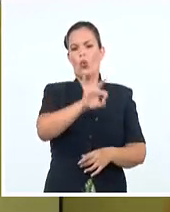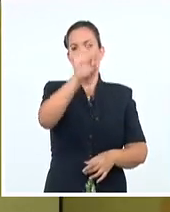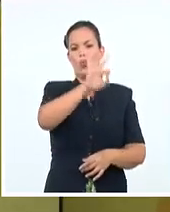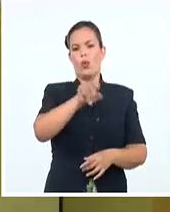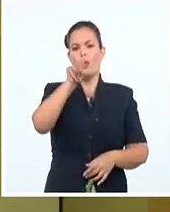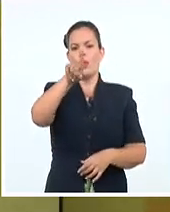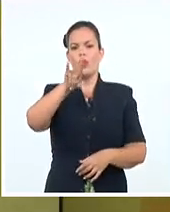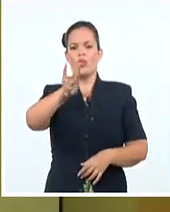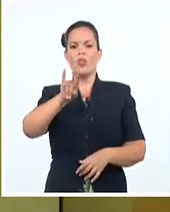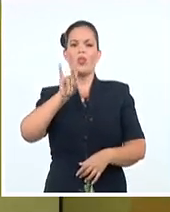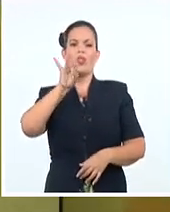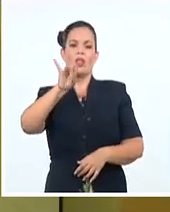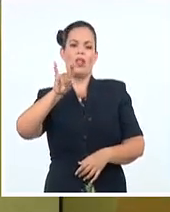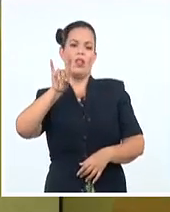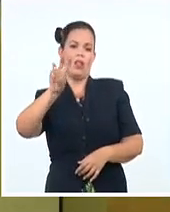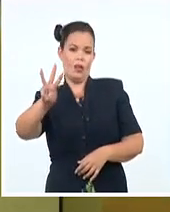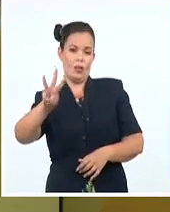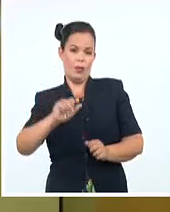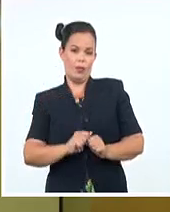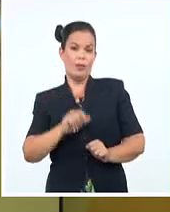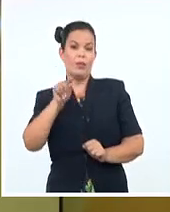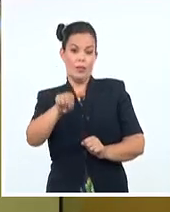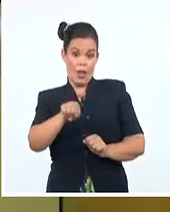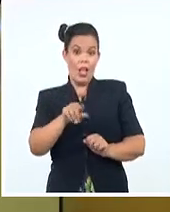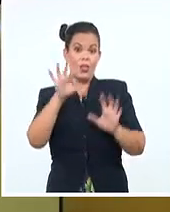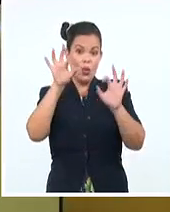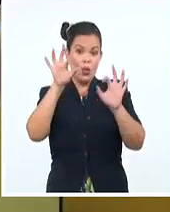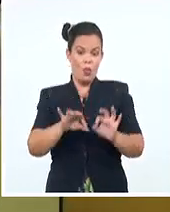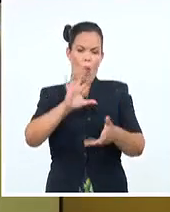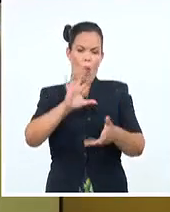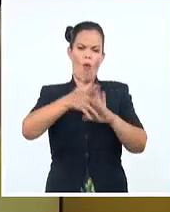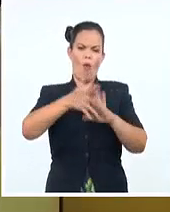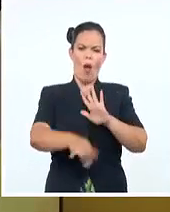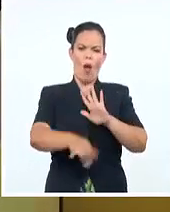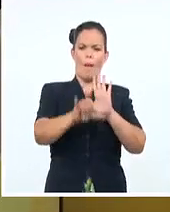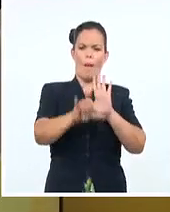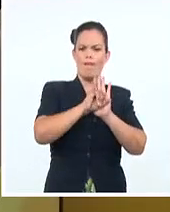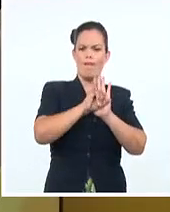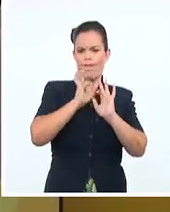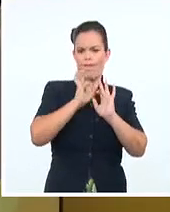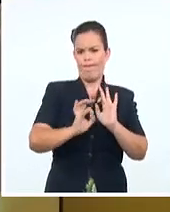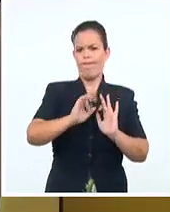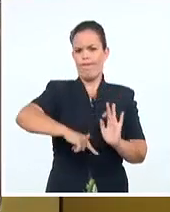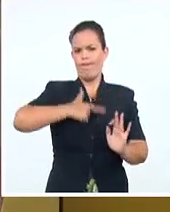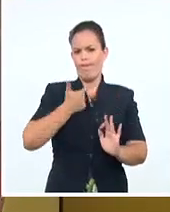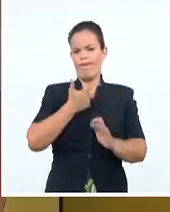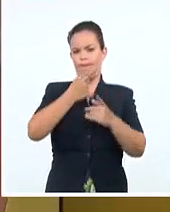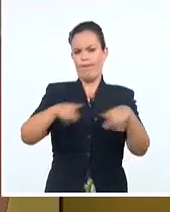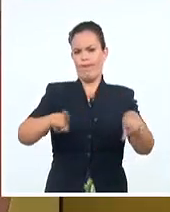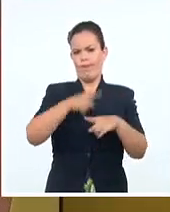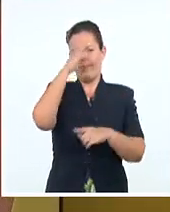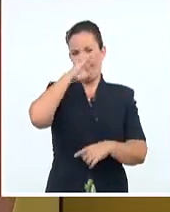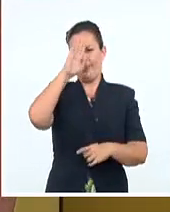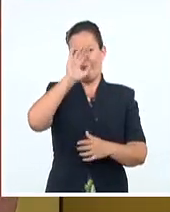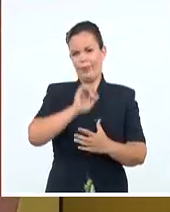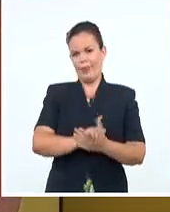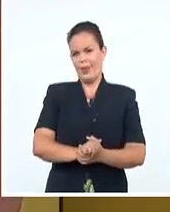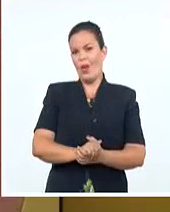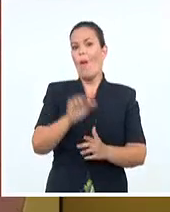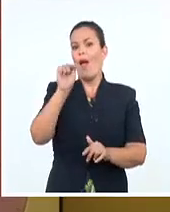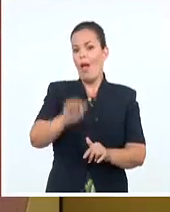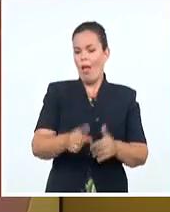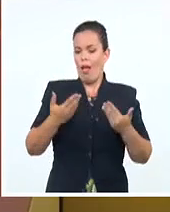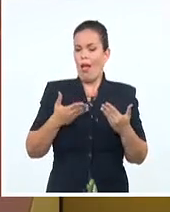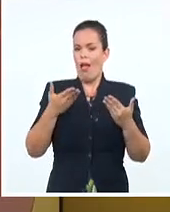Desde entonces, posee una sonoridad e identidad sobresalientes dentro del pentagrama contemporáneo cubano. En esa velada, que